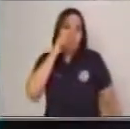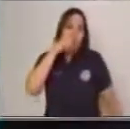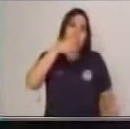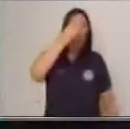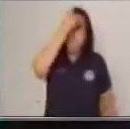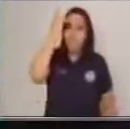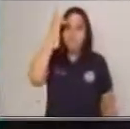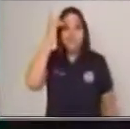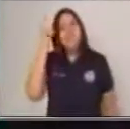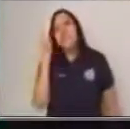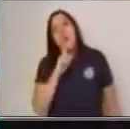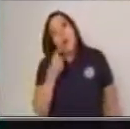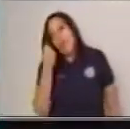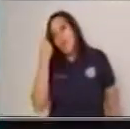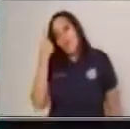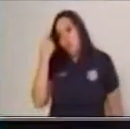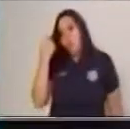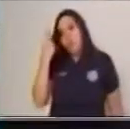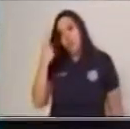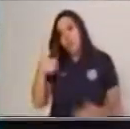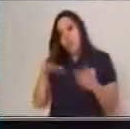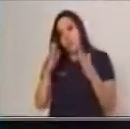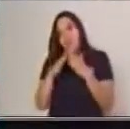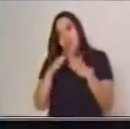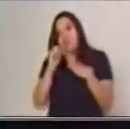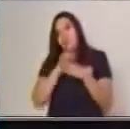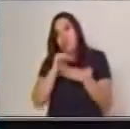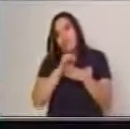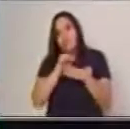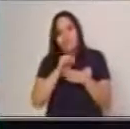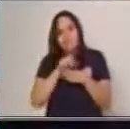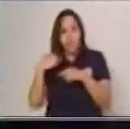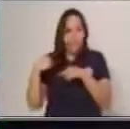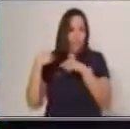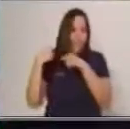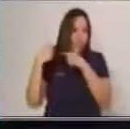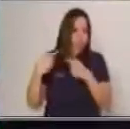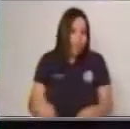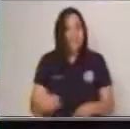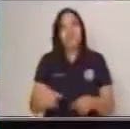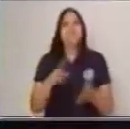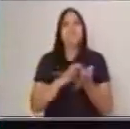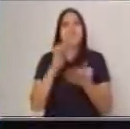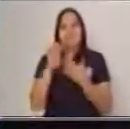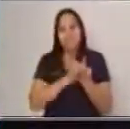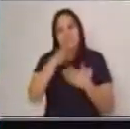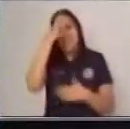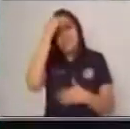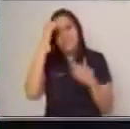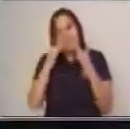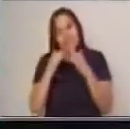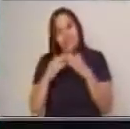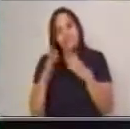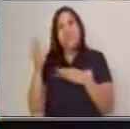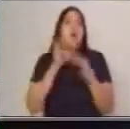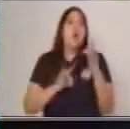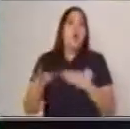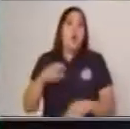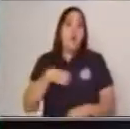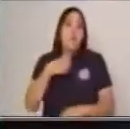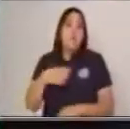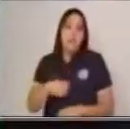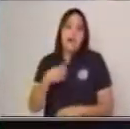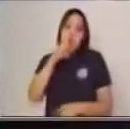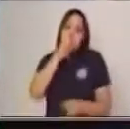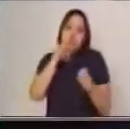yo comprendo que algunos de ustedes desde casa están ejercitándose a través de nuestros programas de Aprendo en Casa o quizá algunos de sus maestros también